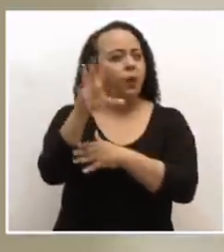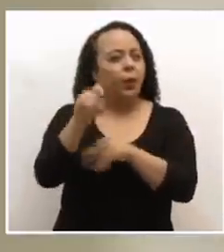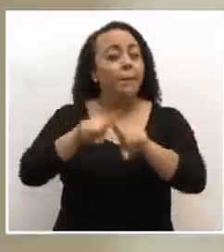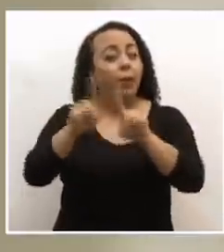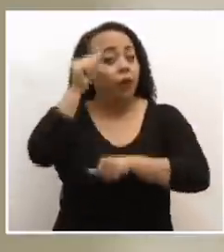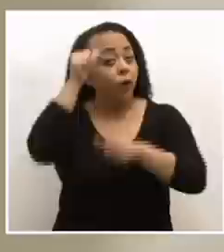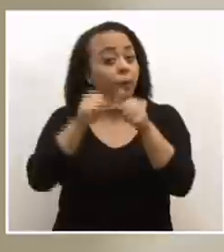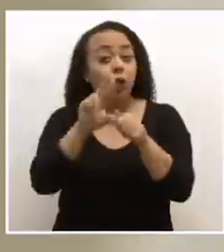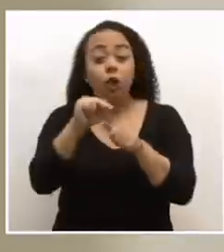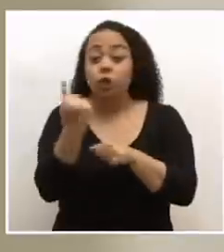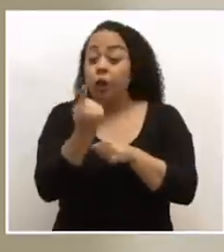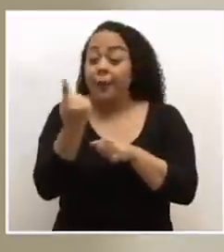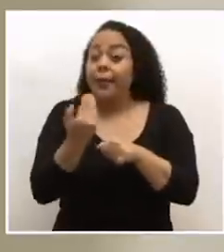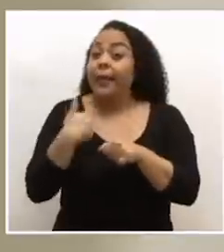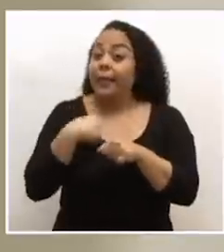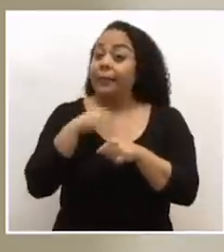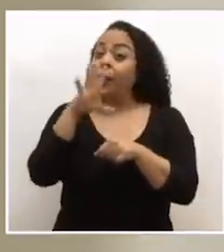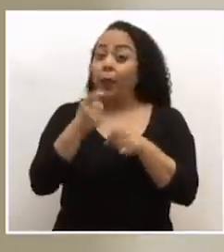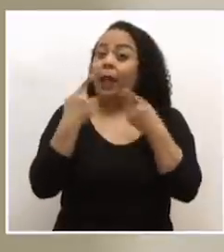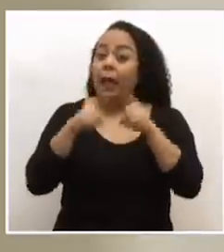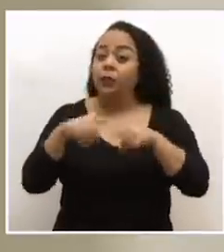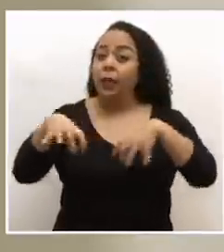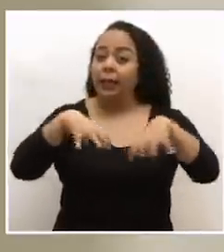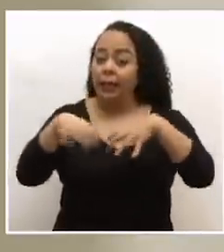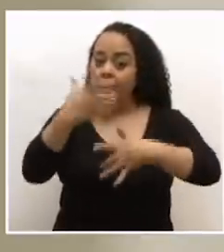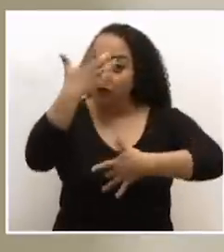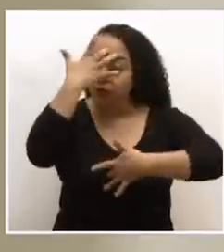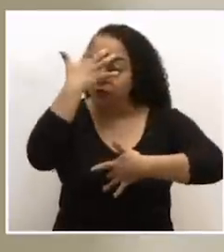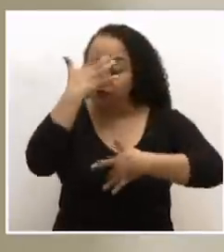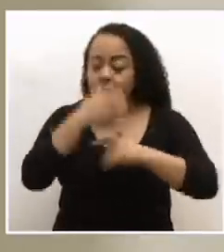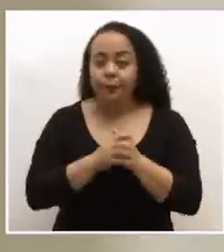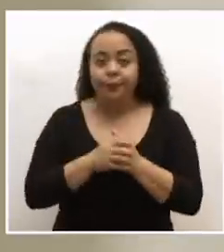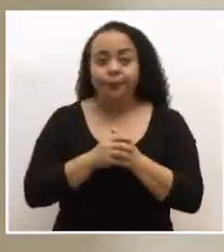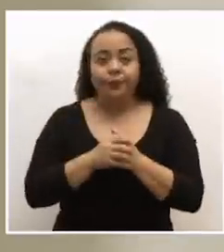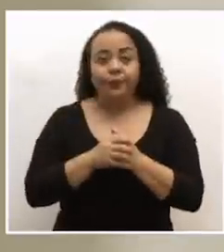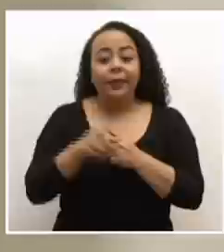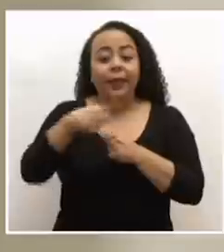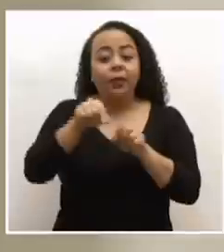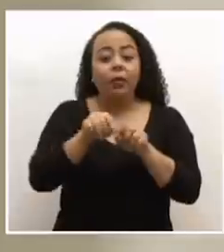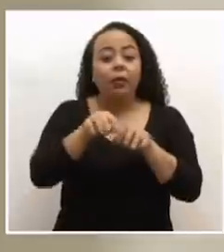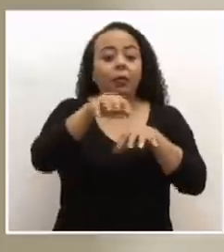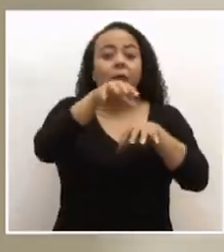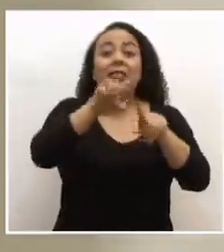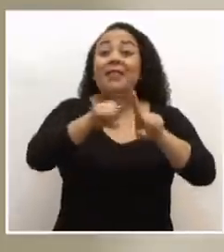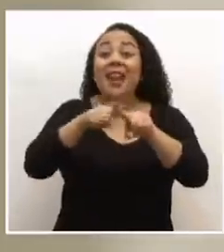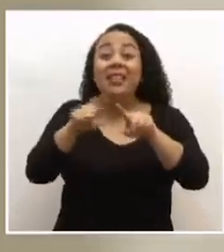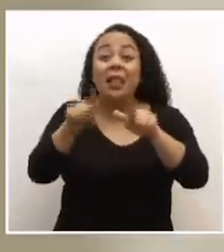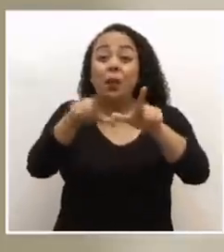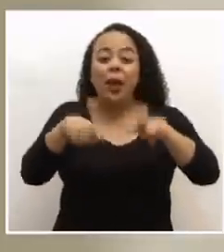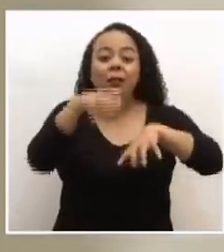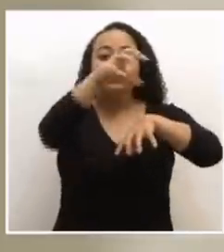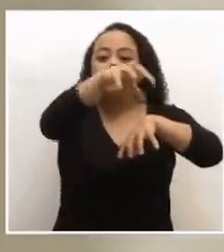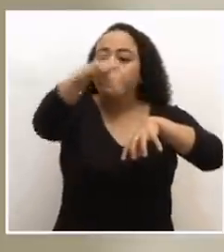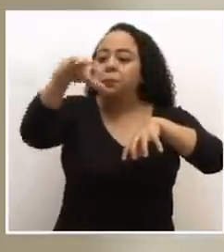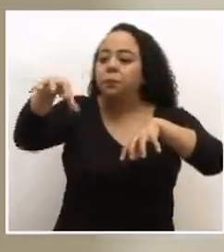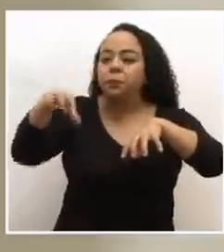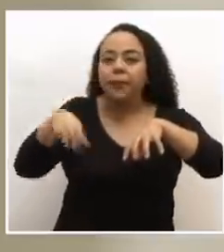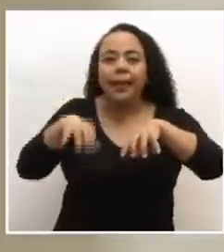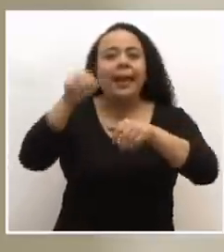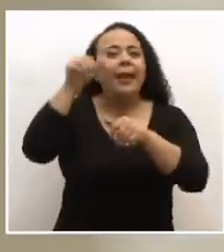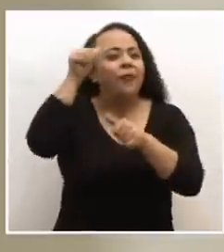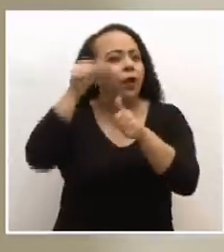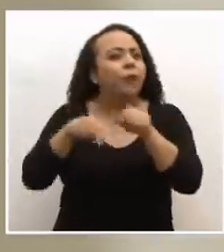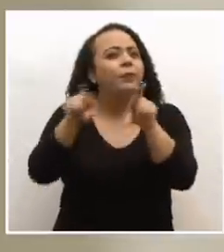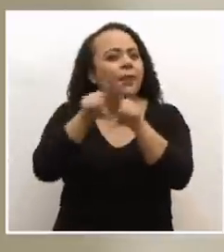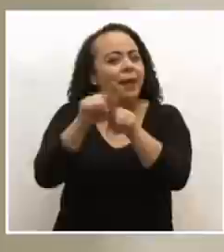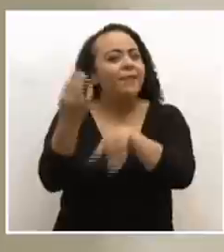recordemos que no solamente el hecho de tener 50 casos activos, es que están dispersos en diferentes partes. Recordemos que en esto juega mucho también